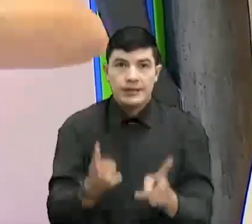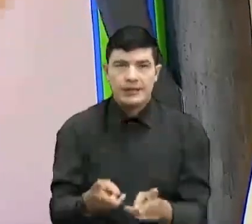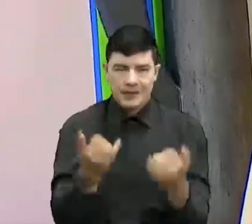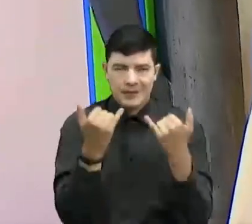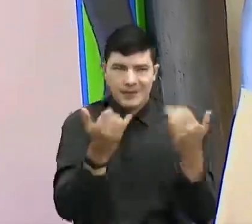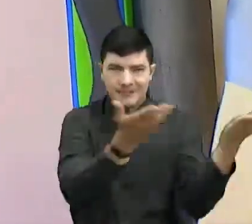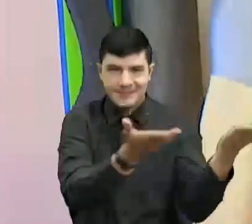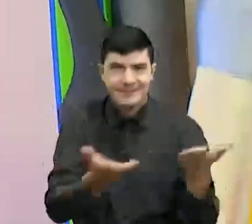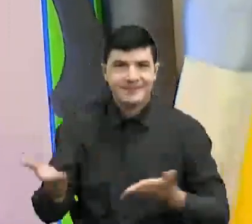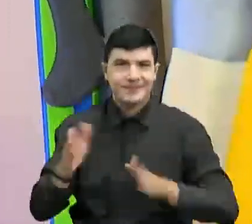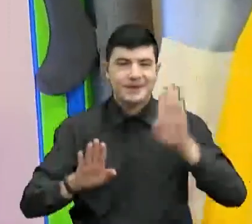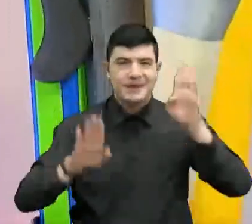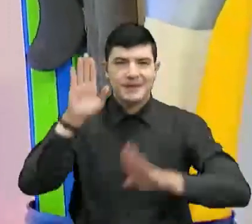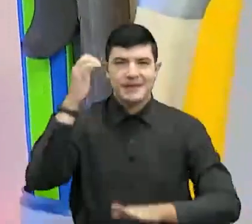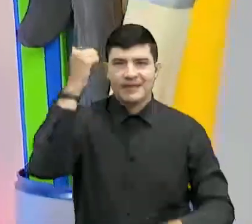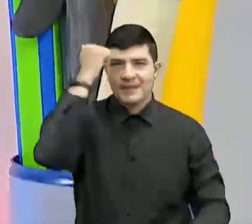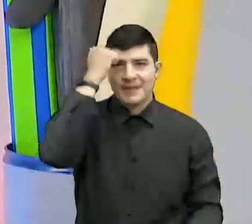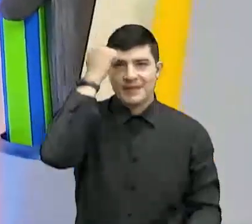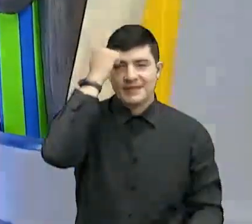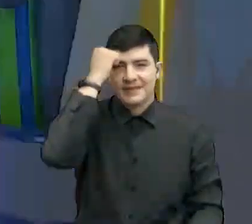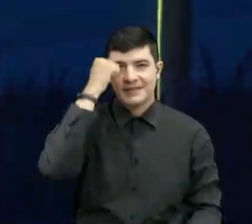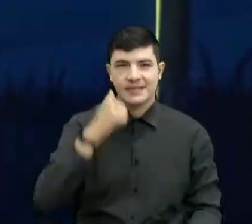presente profe.